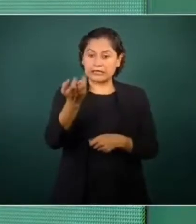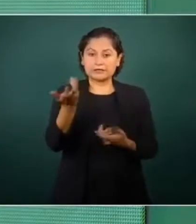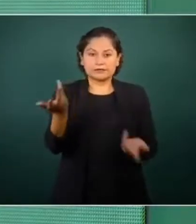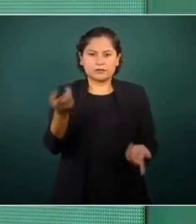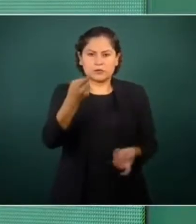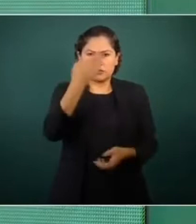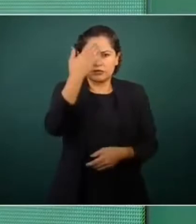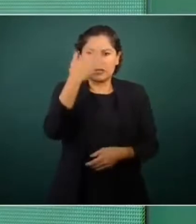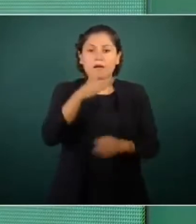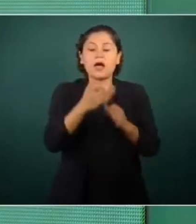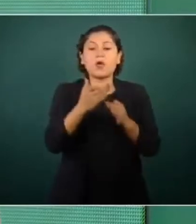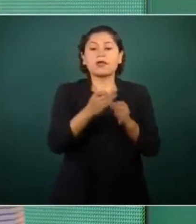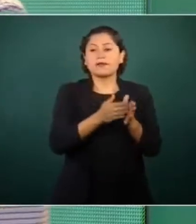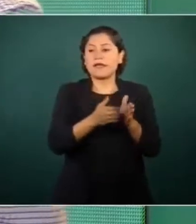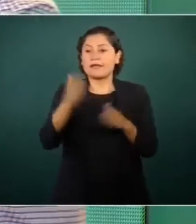procuramos hacer